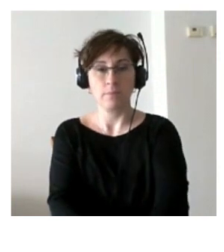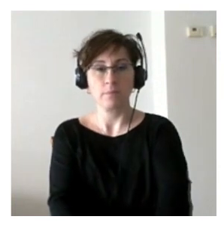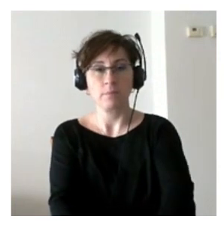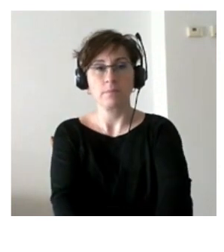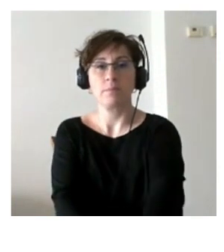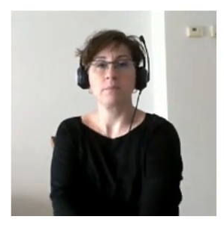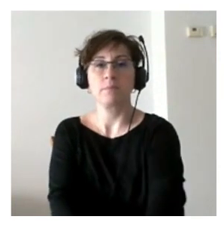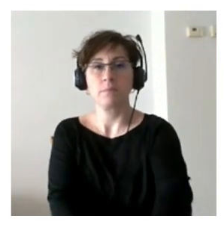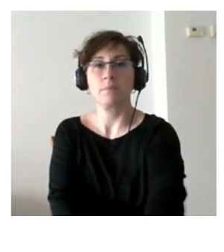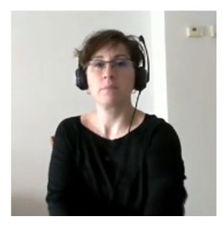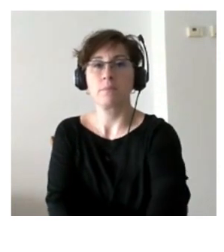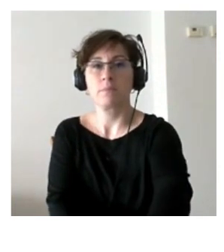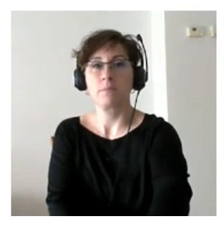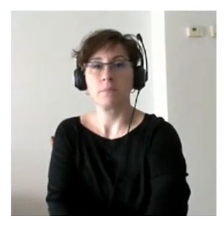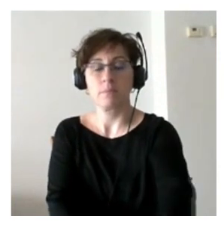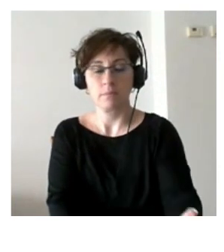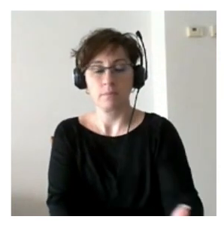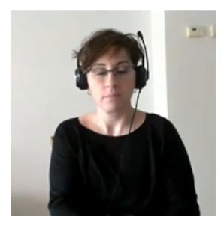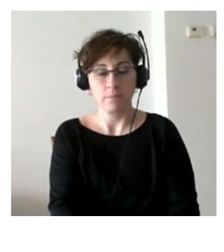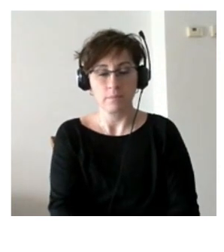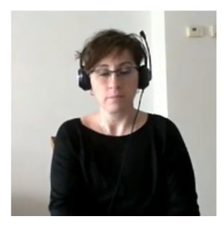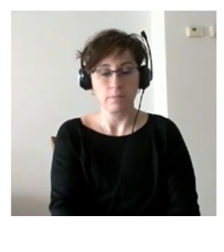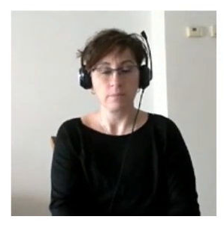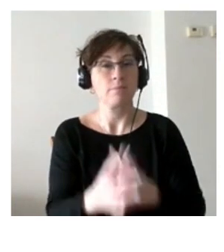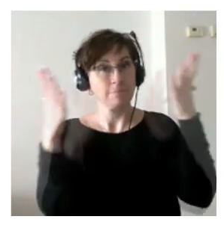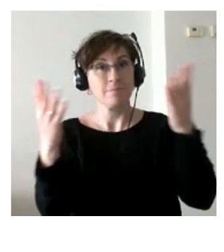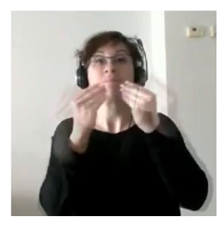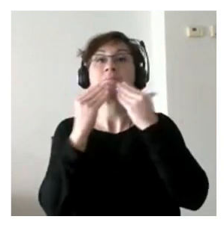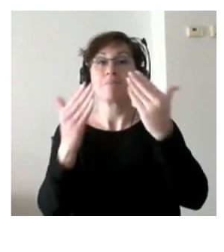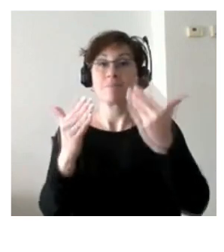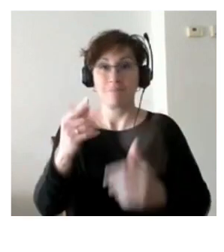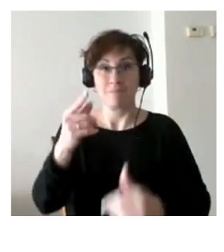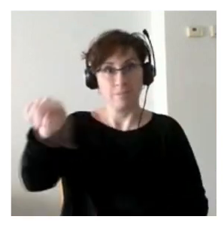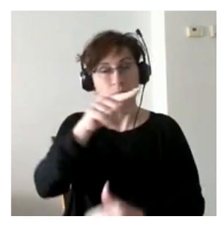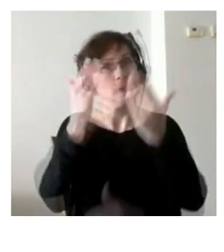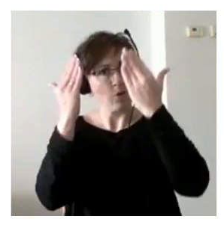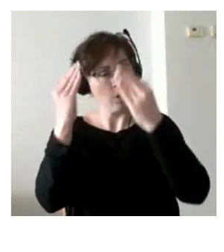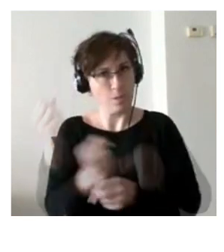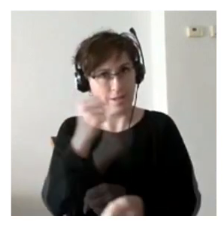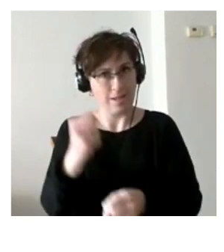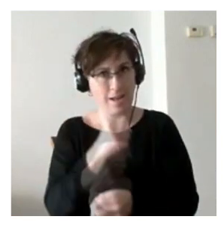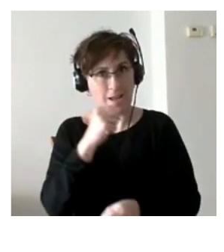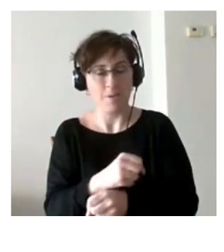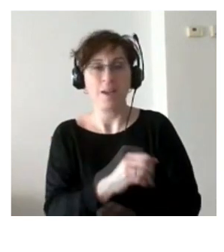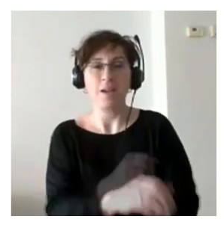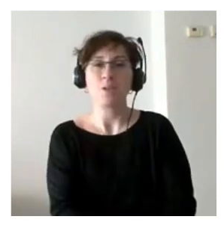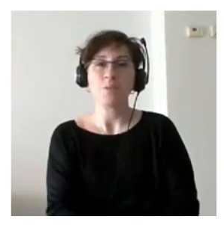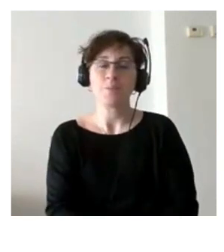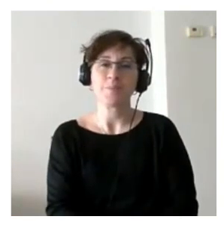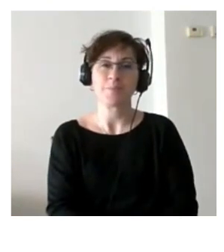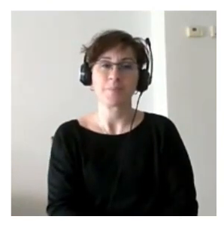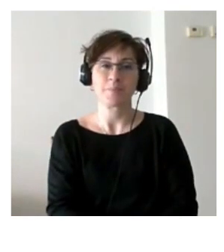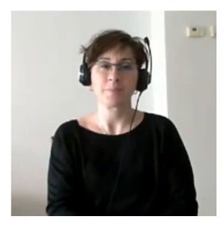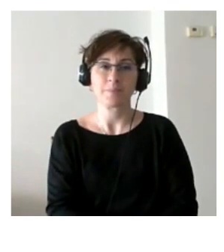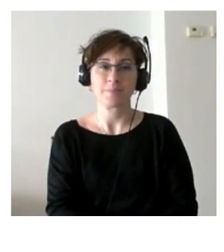bueno pues muchísimas gracias a vosotros de verdad y enhorabuena por vuestro gran trabajo gracias a vosotros es